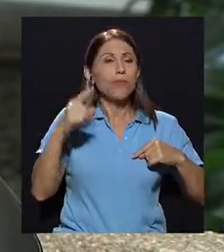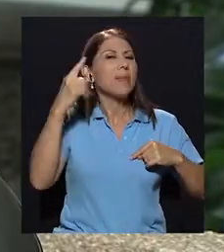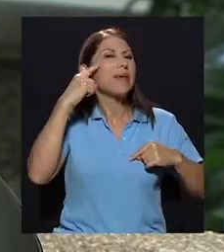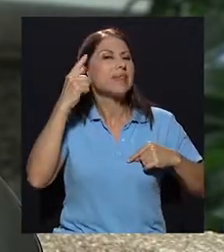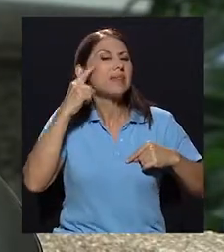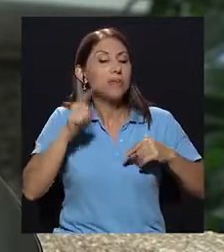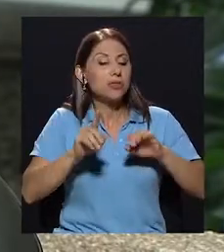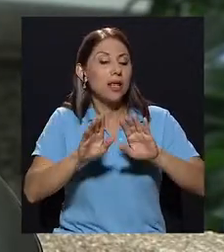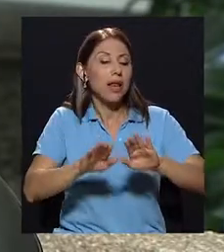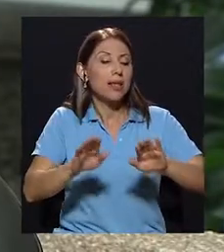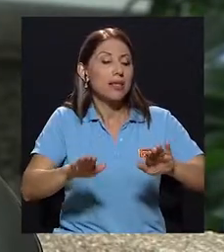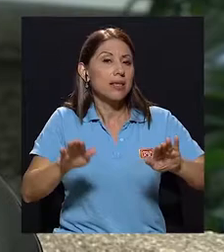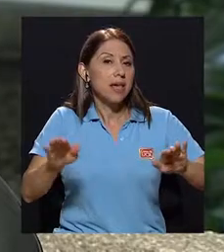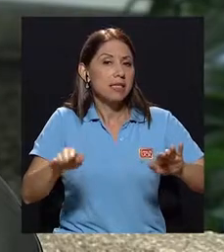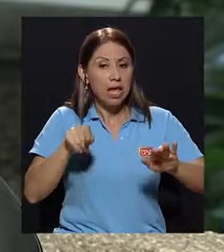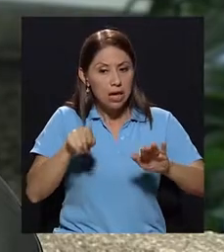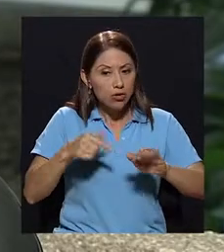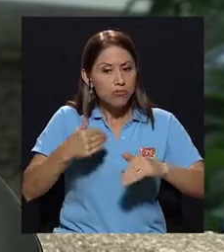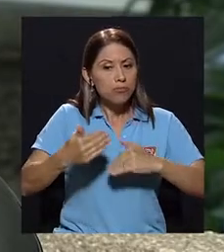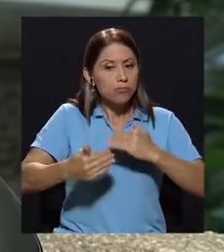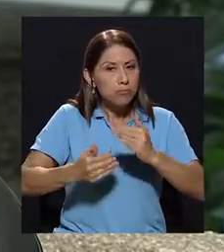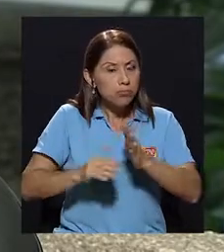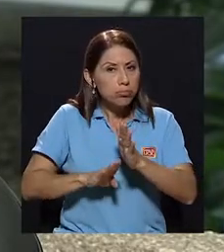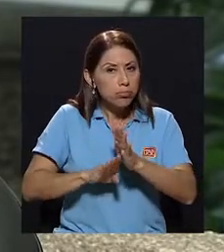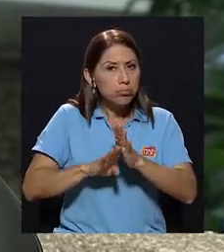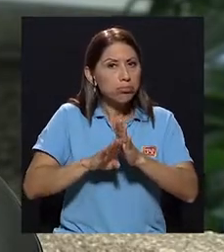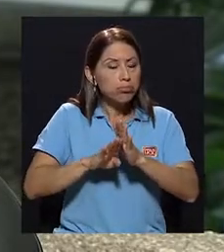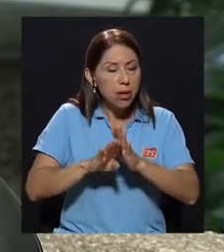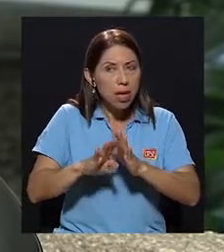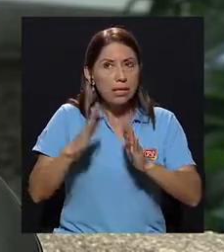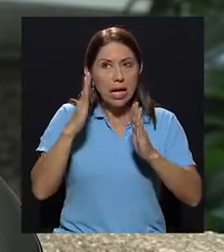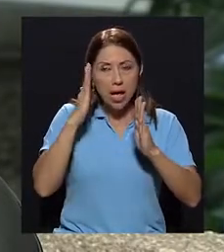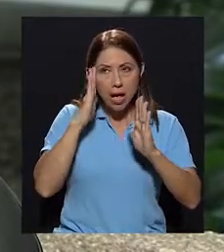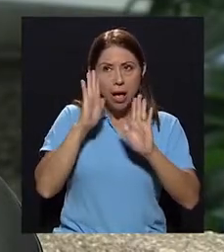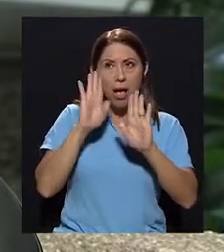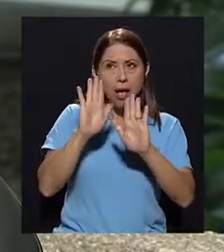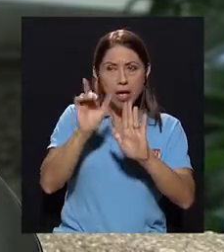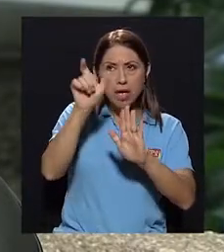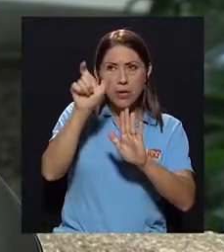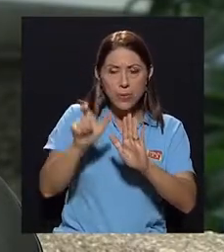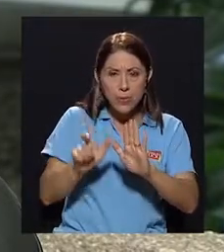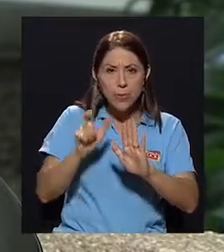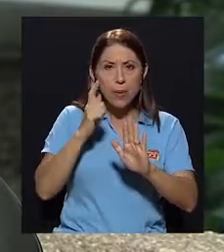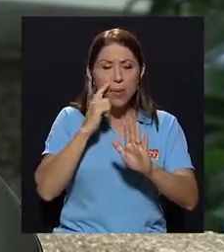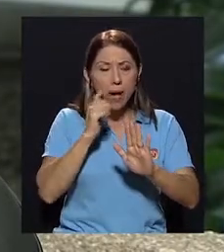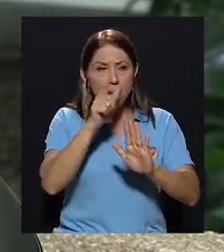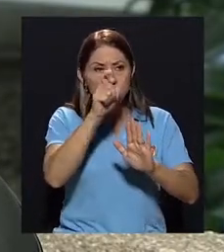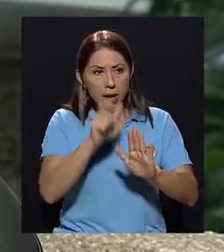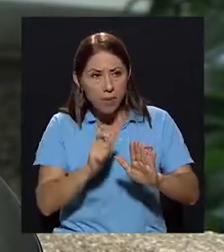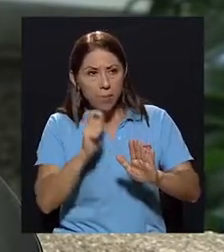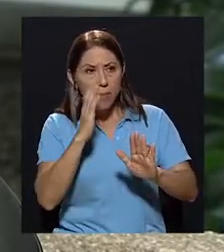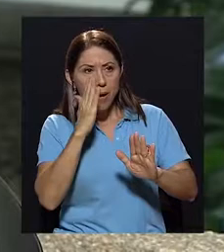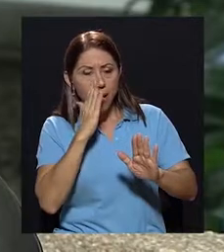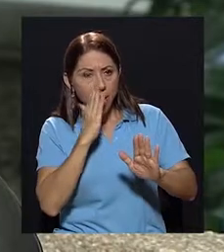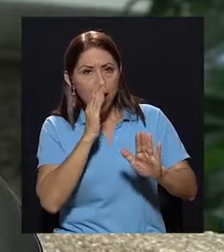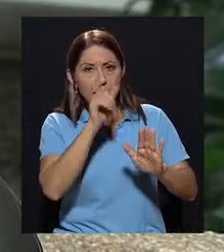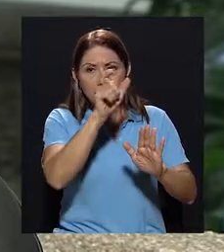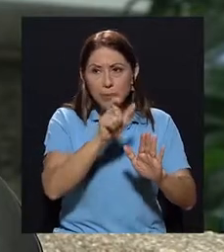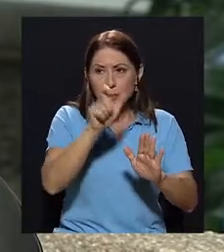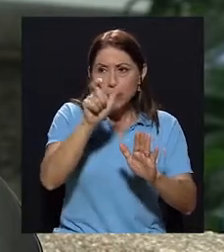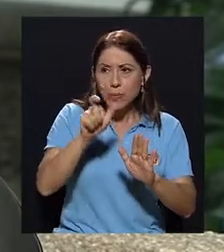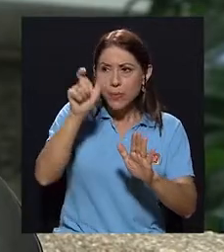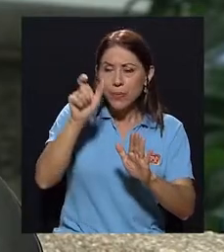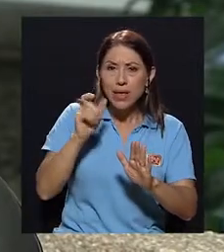el niño y la niña están constituyéndose y están ubicando a papá, a mamá, a los tíos, a varias personas como